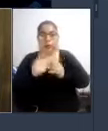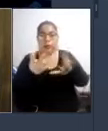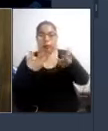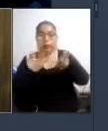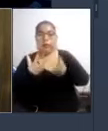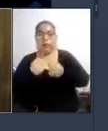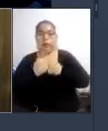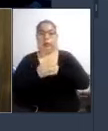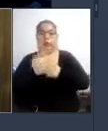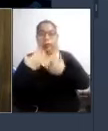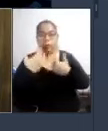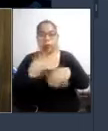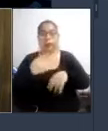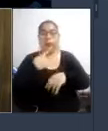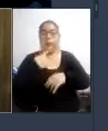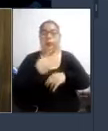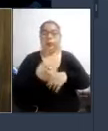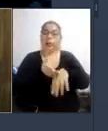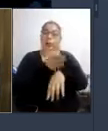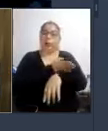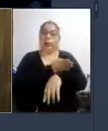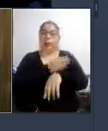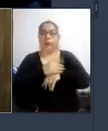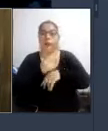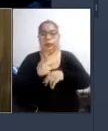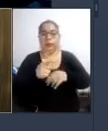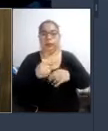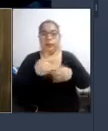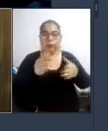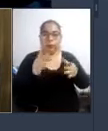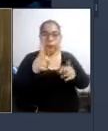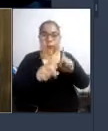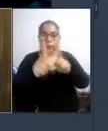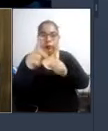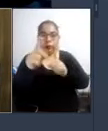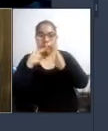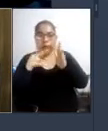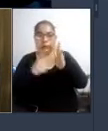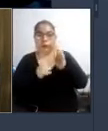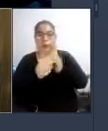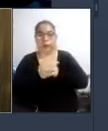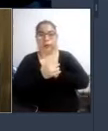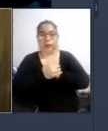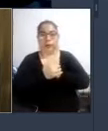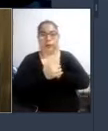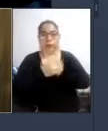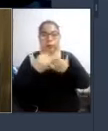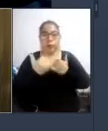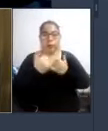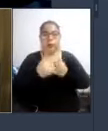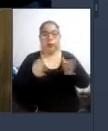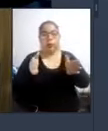como ya lo dije anteriormente que en la realización de todo proyecto de este tipo